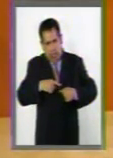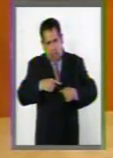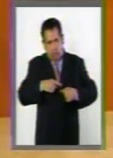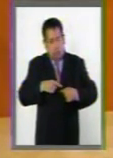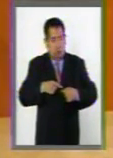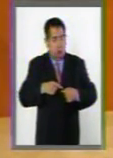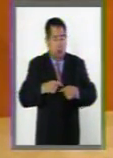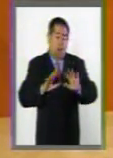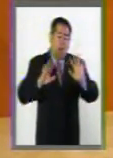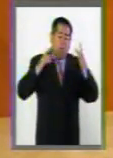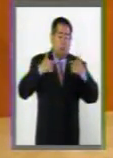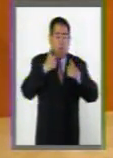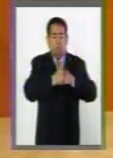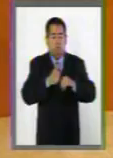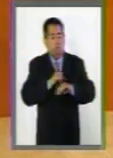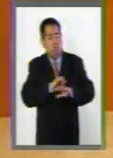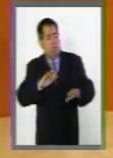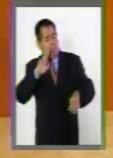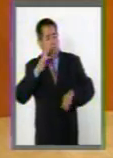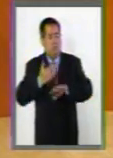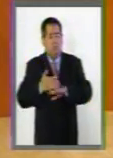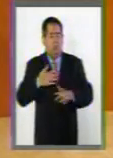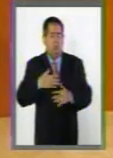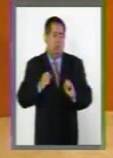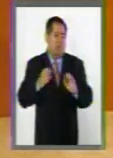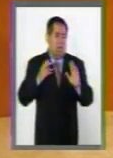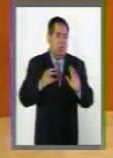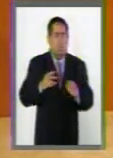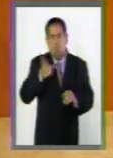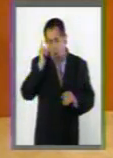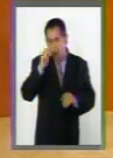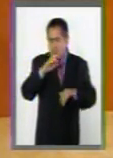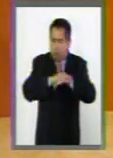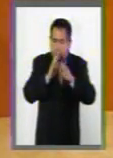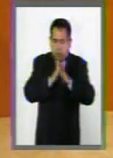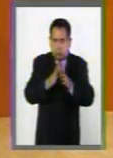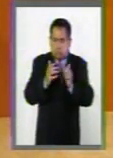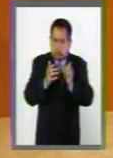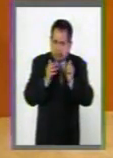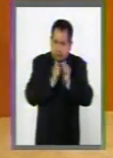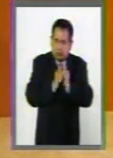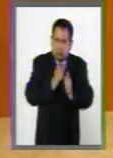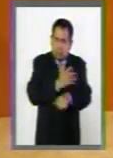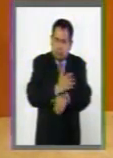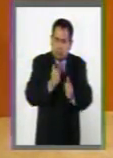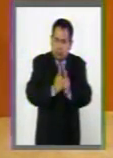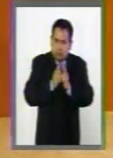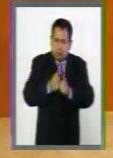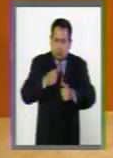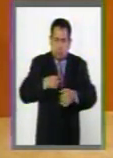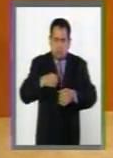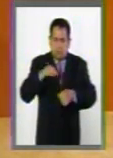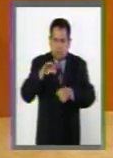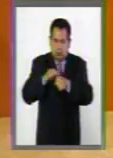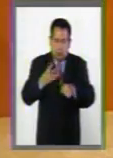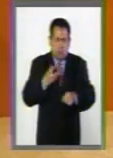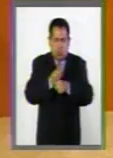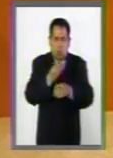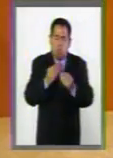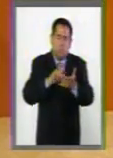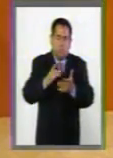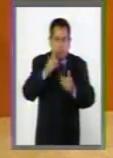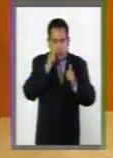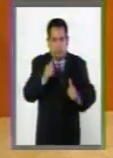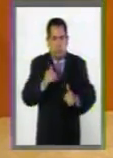irresponsabilidad de ellos en sus conductas, ojalá y pudieran acompañar esta enmienda que propongo. Muchas gracias.